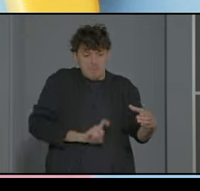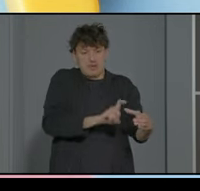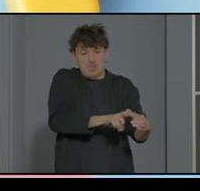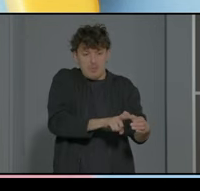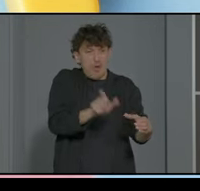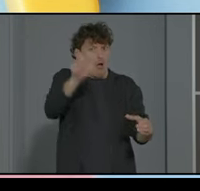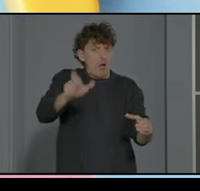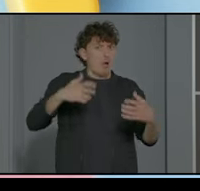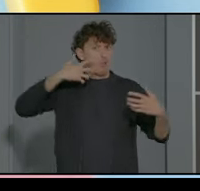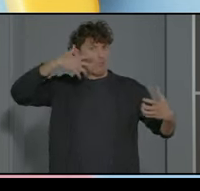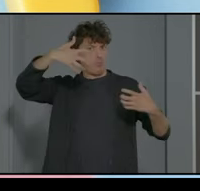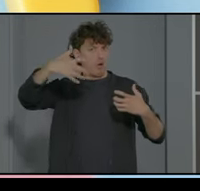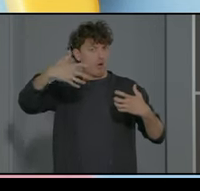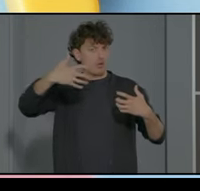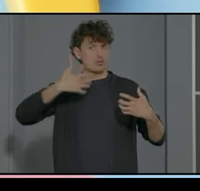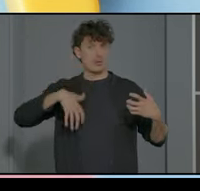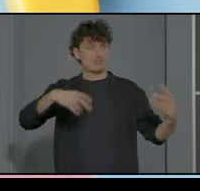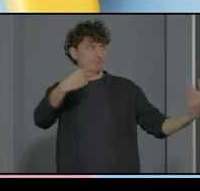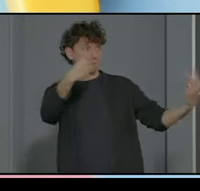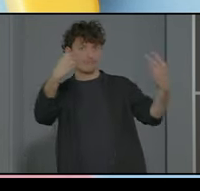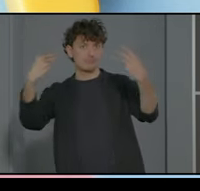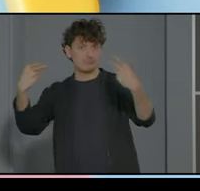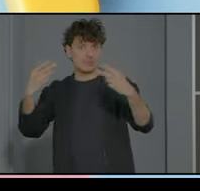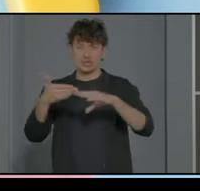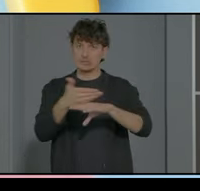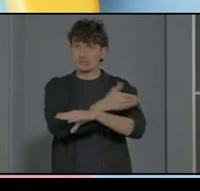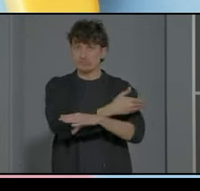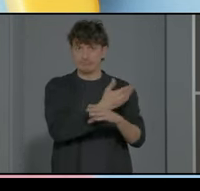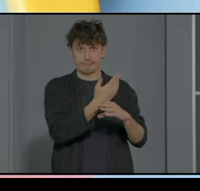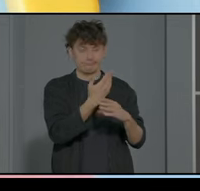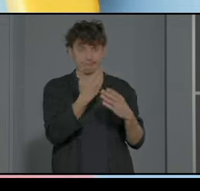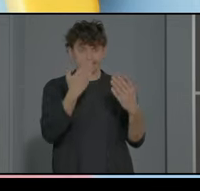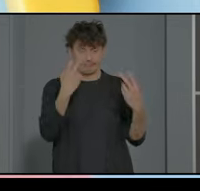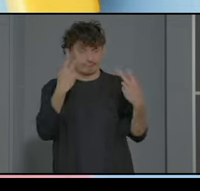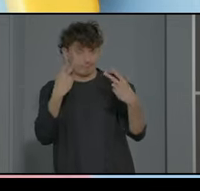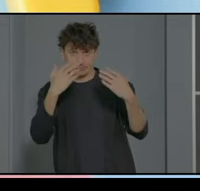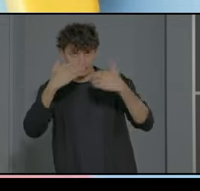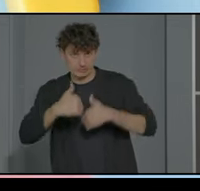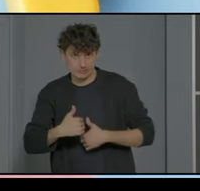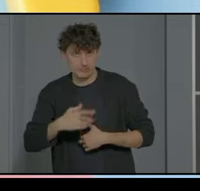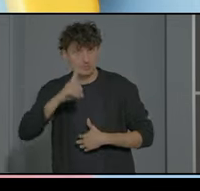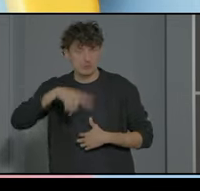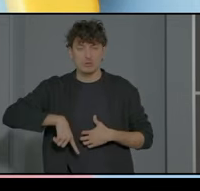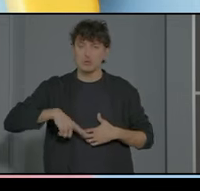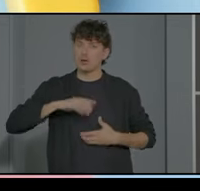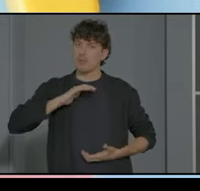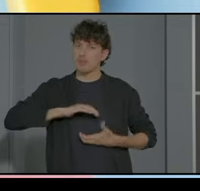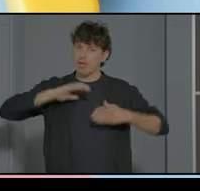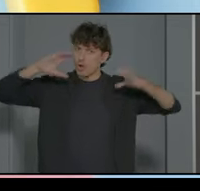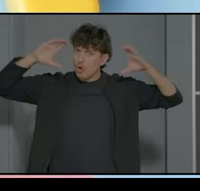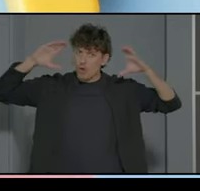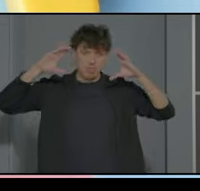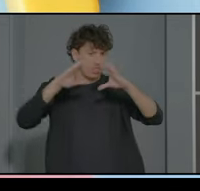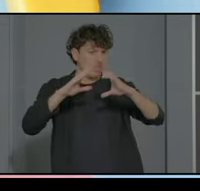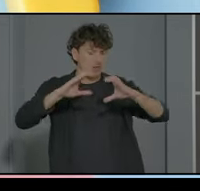destacado y se ha hecho visible cosa que antes no lo era y también a veces pues tiene una capacidad de concentración especial y más